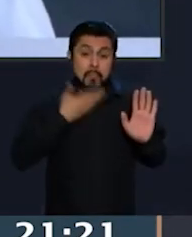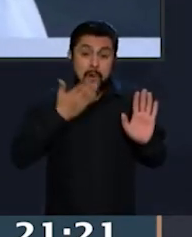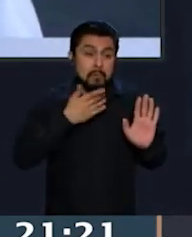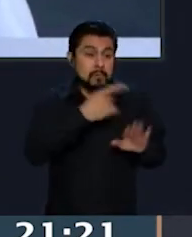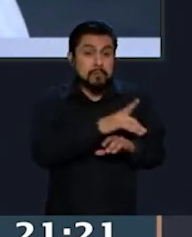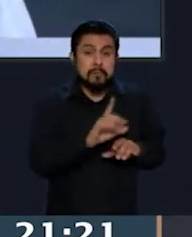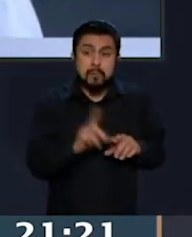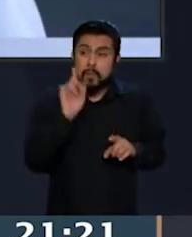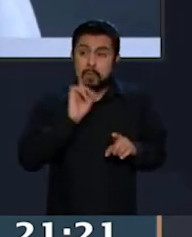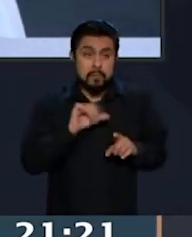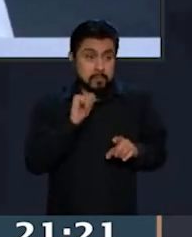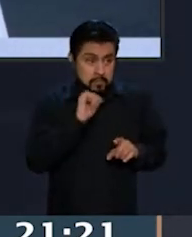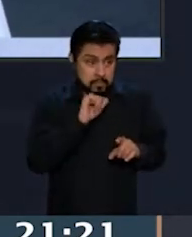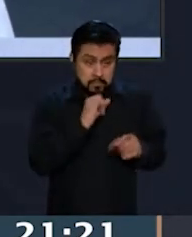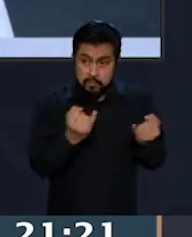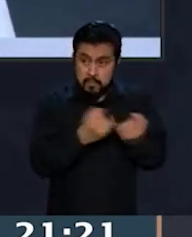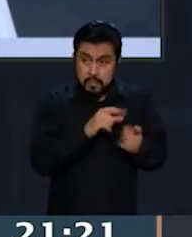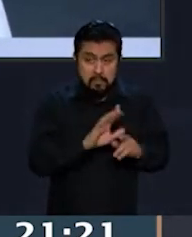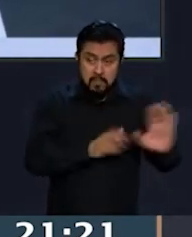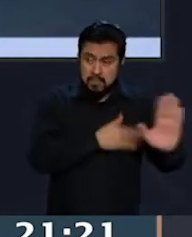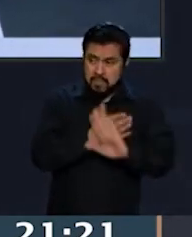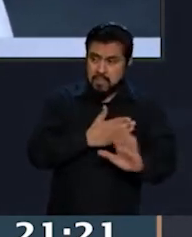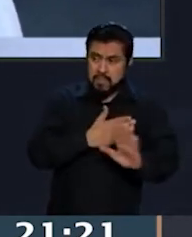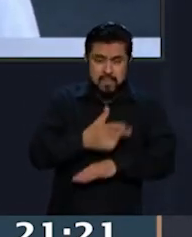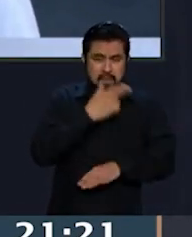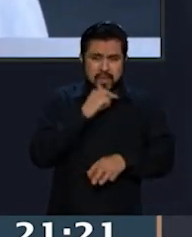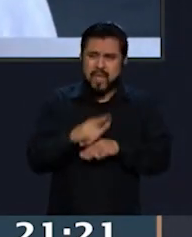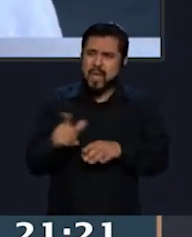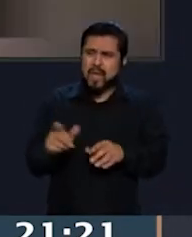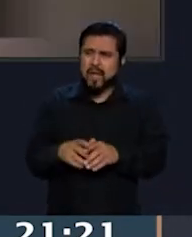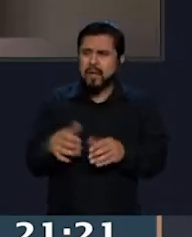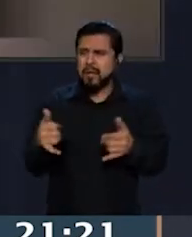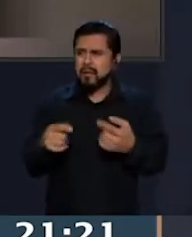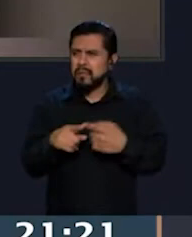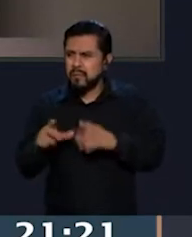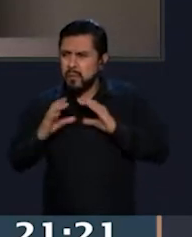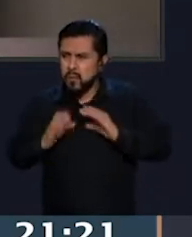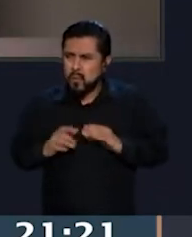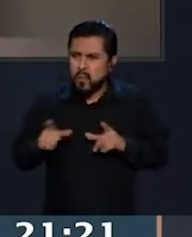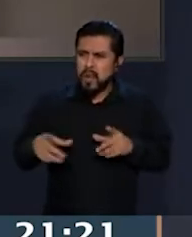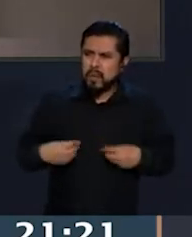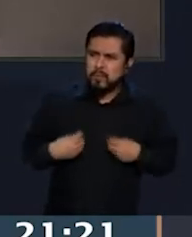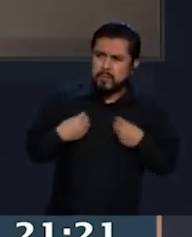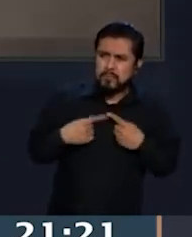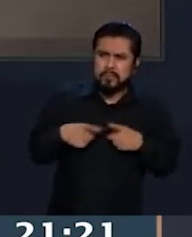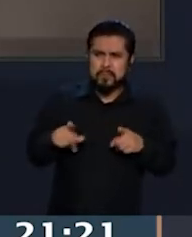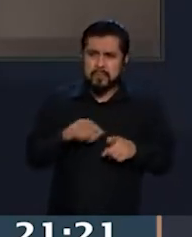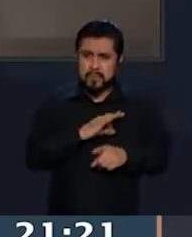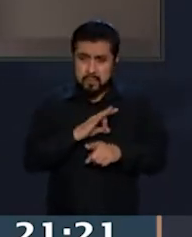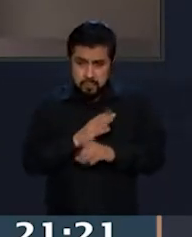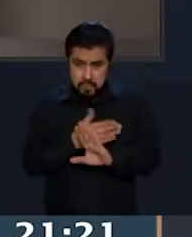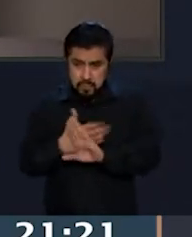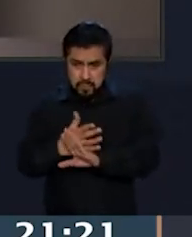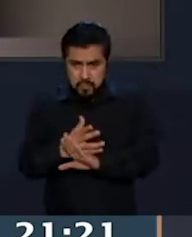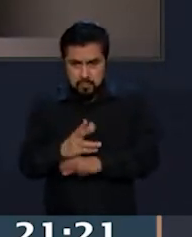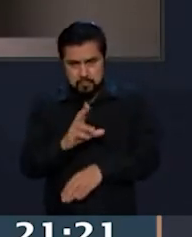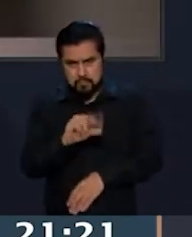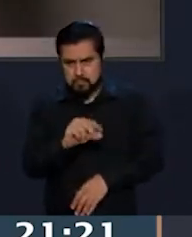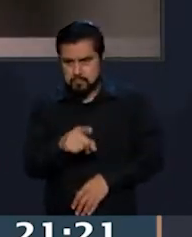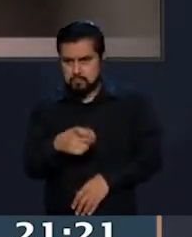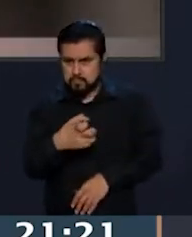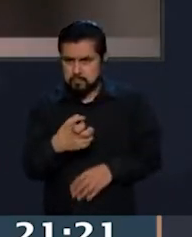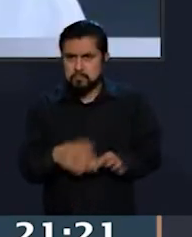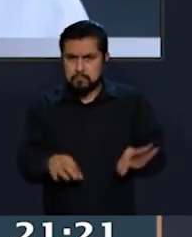quiera hacer política puede ser atacada por su apariencia física o por algún otro tipo. Creo que es